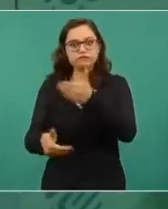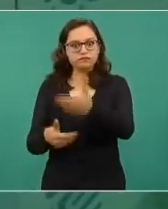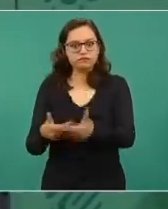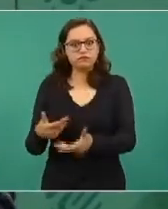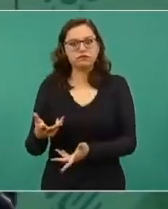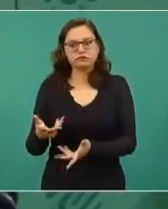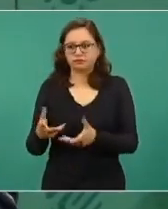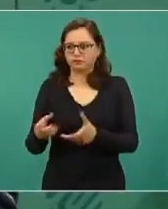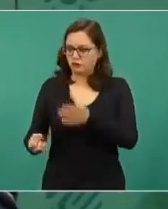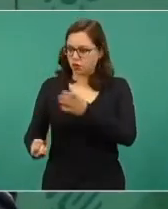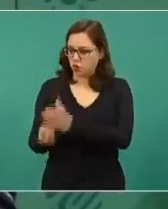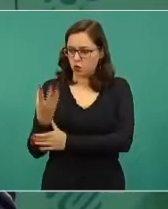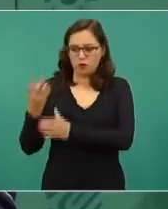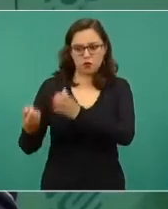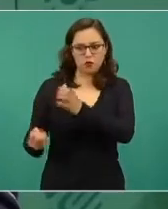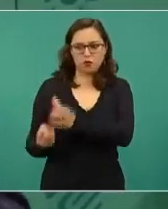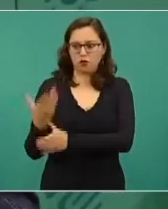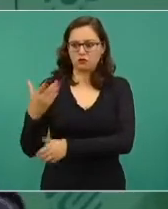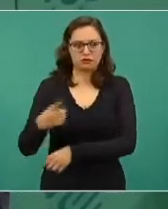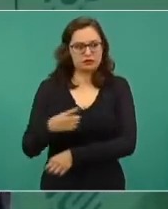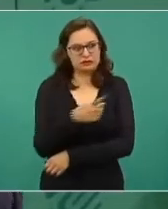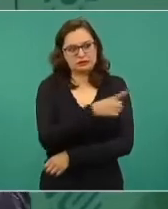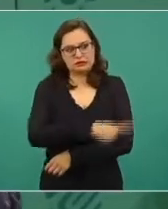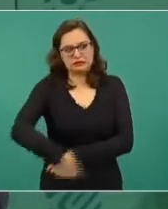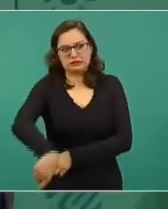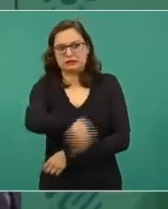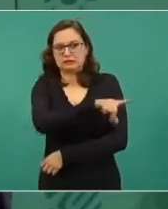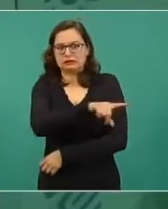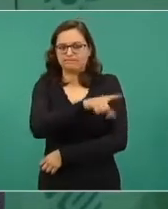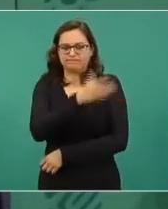a todo esto que estaba